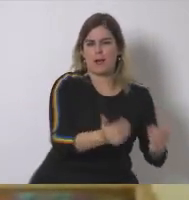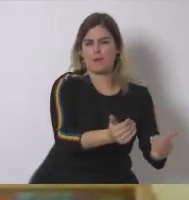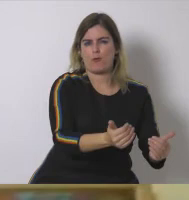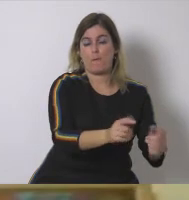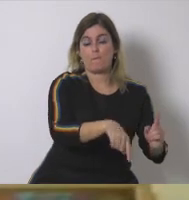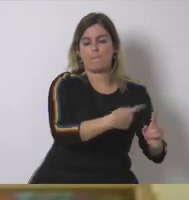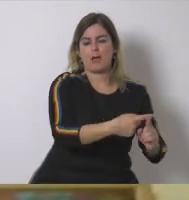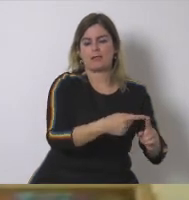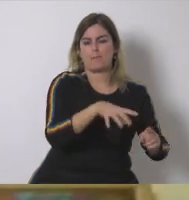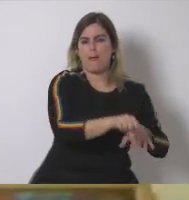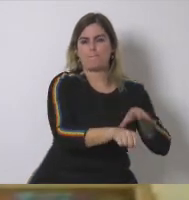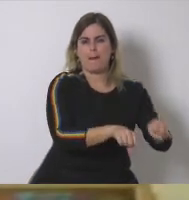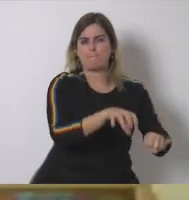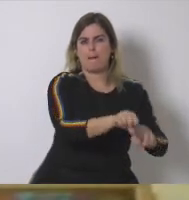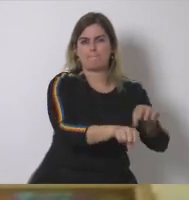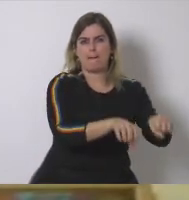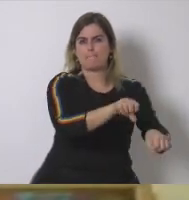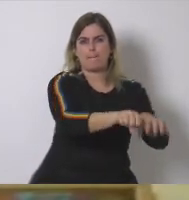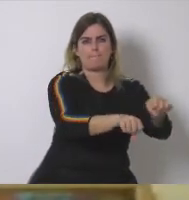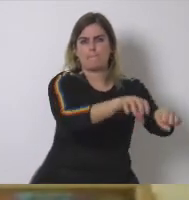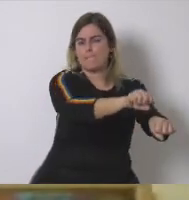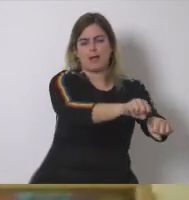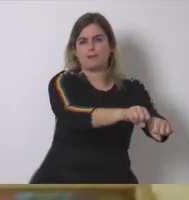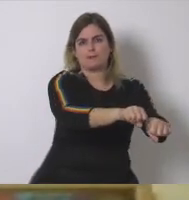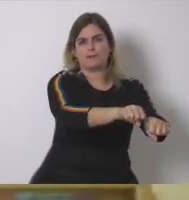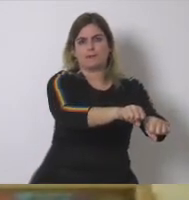rápido y para situarse